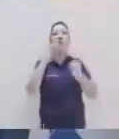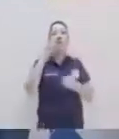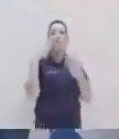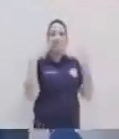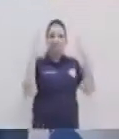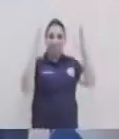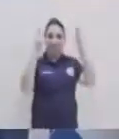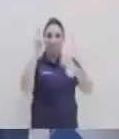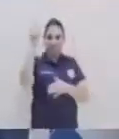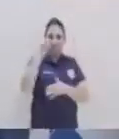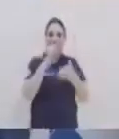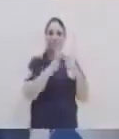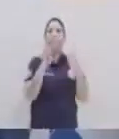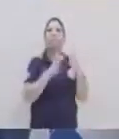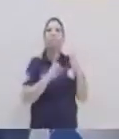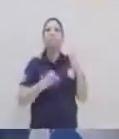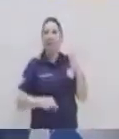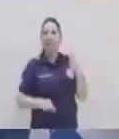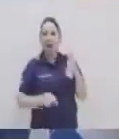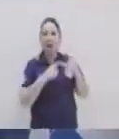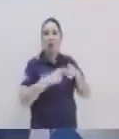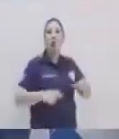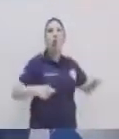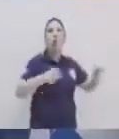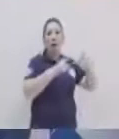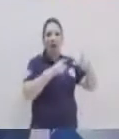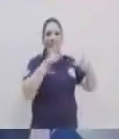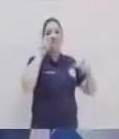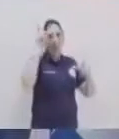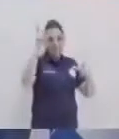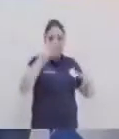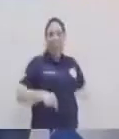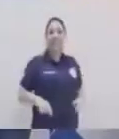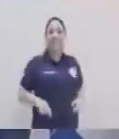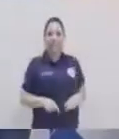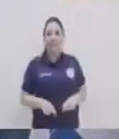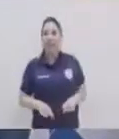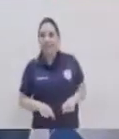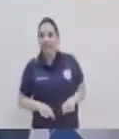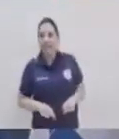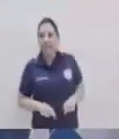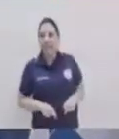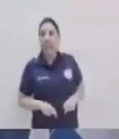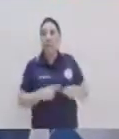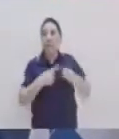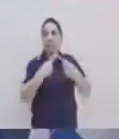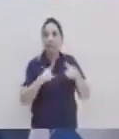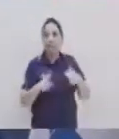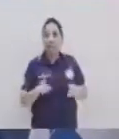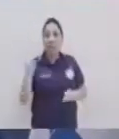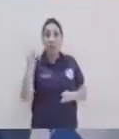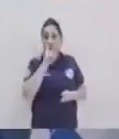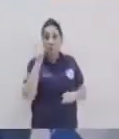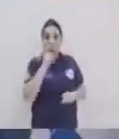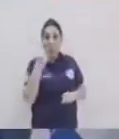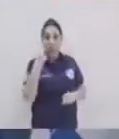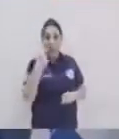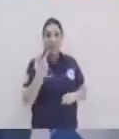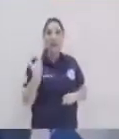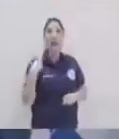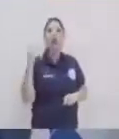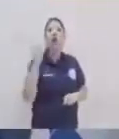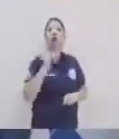Petén, ahí lo estamos diciendo de manera implícita, ¿verdad? O sea, que sí está ahí, pero de manera explícita sería, si no está,